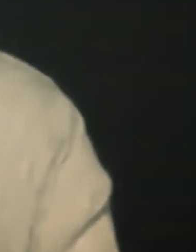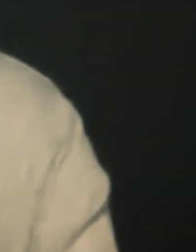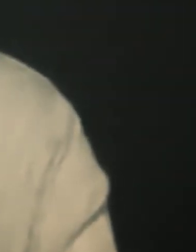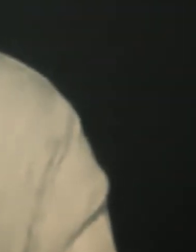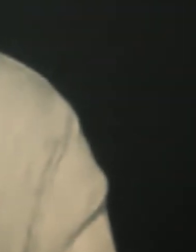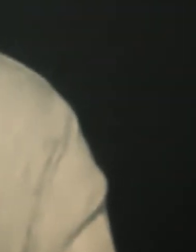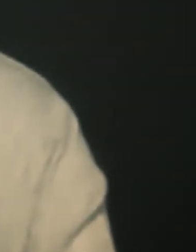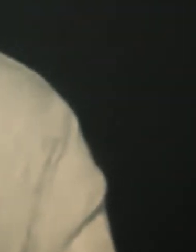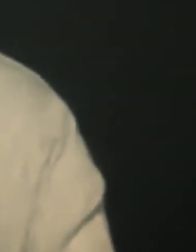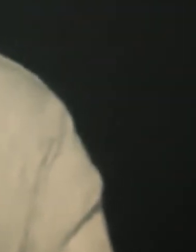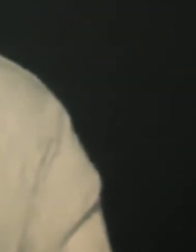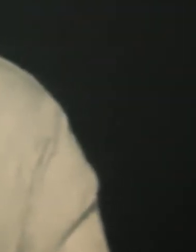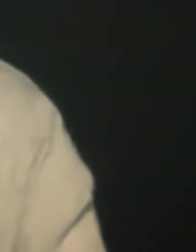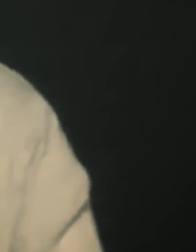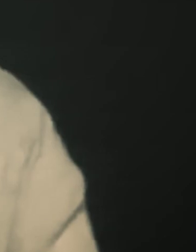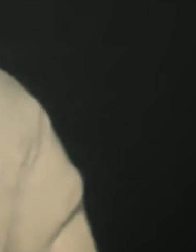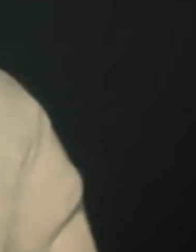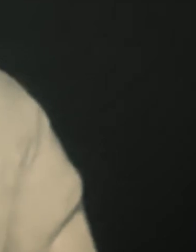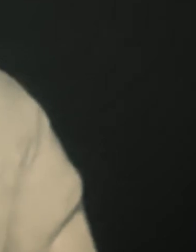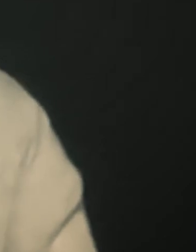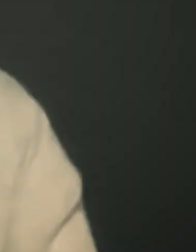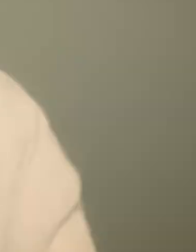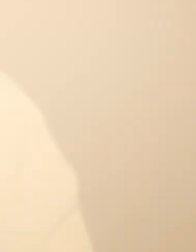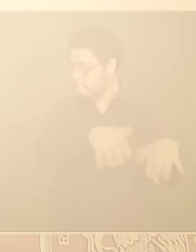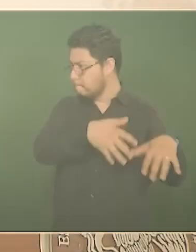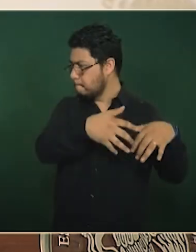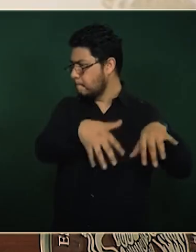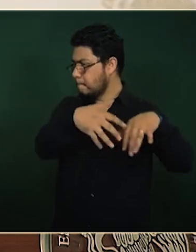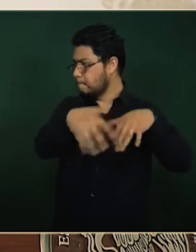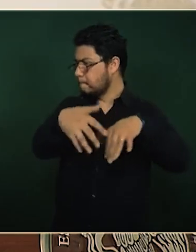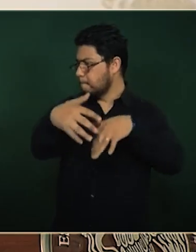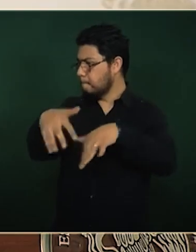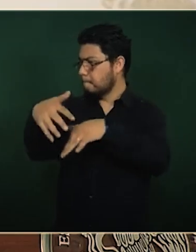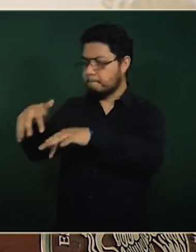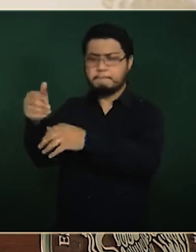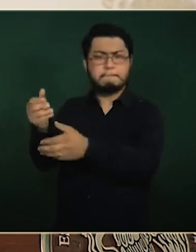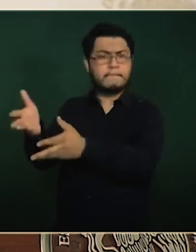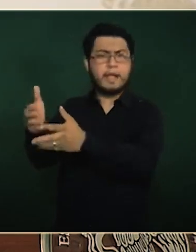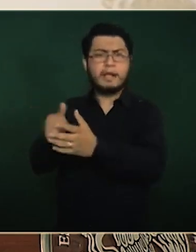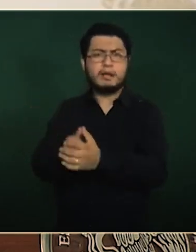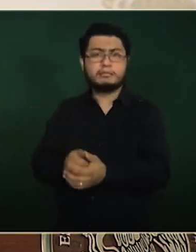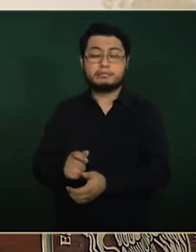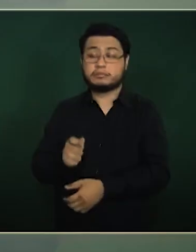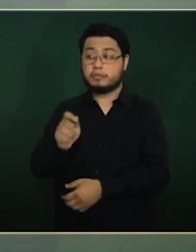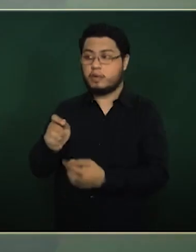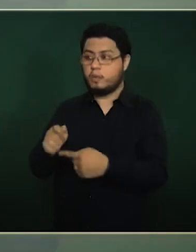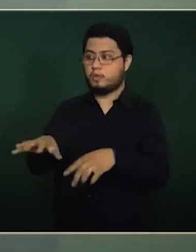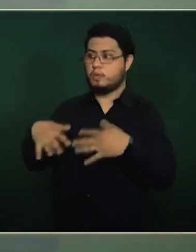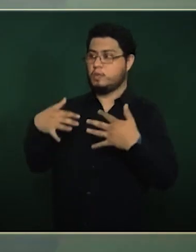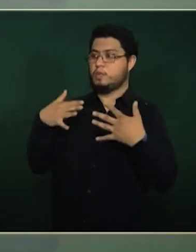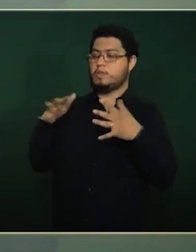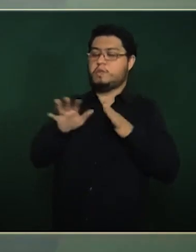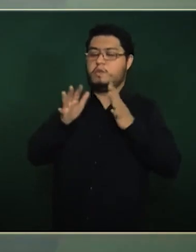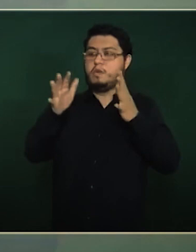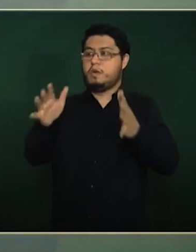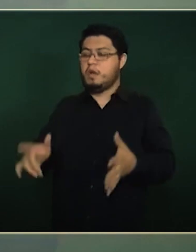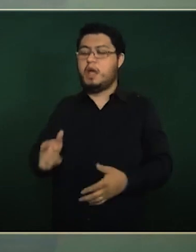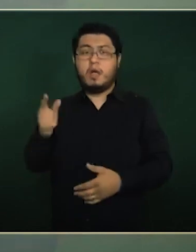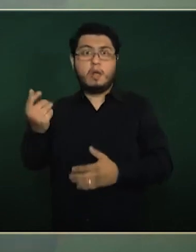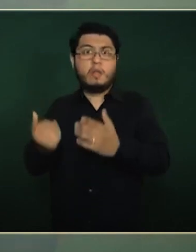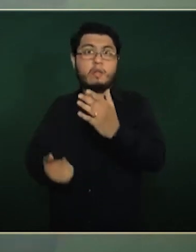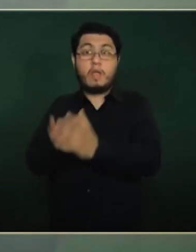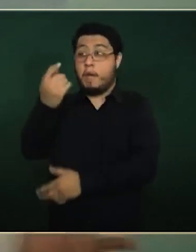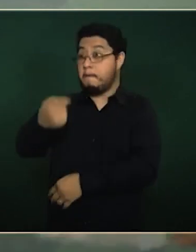expresidente del Instituto Federal Electoral, el IFE. No es ninguna novedad que Waldenberg sea el orador,